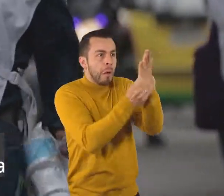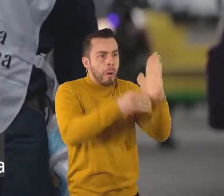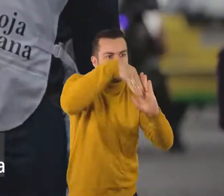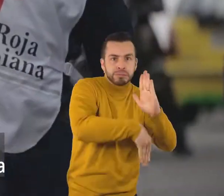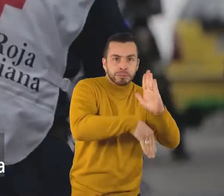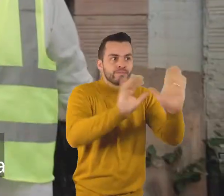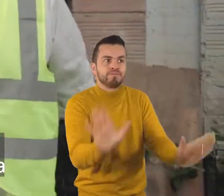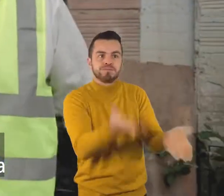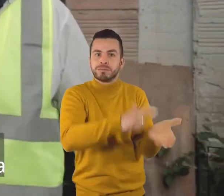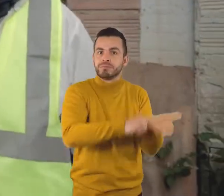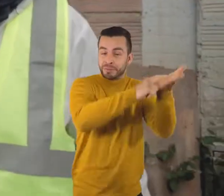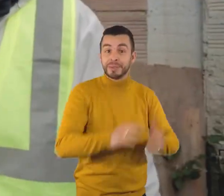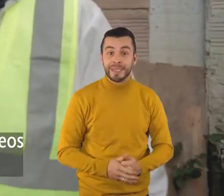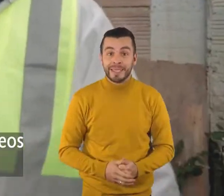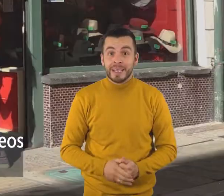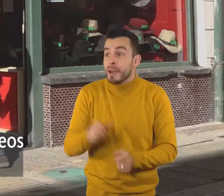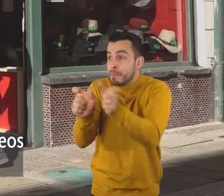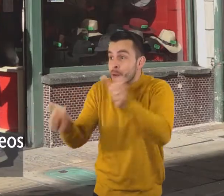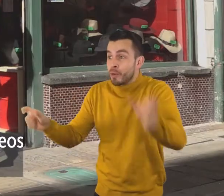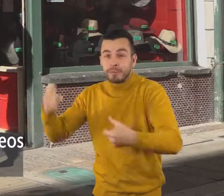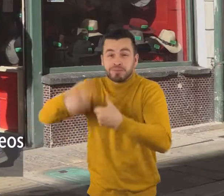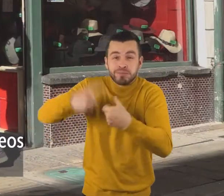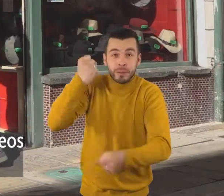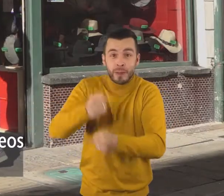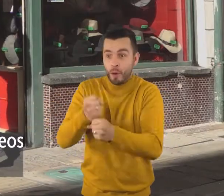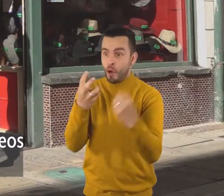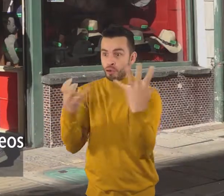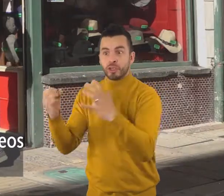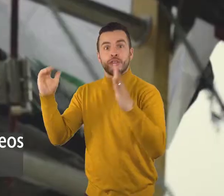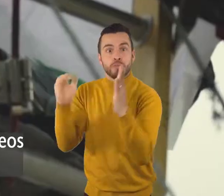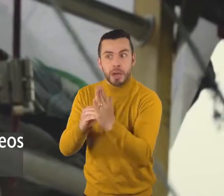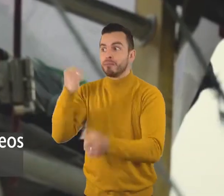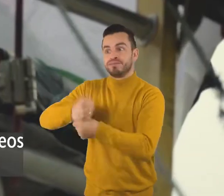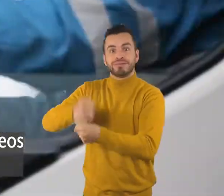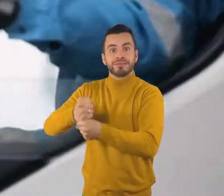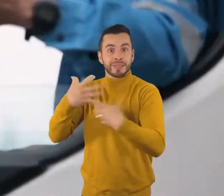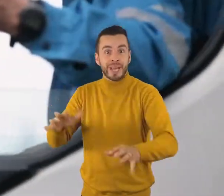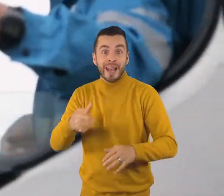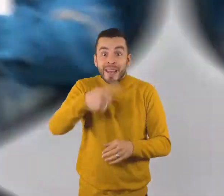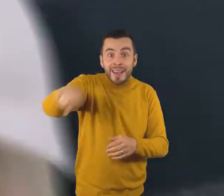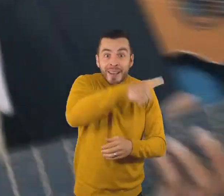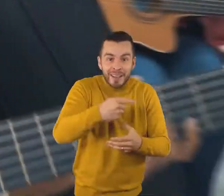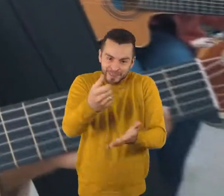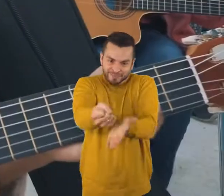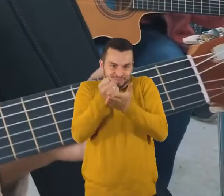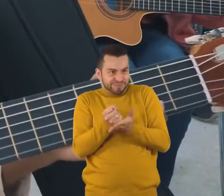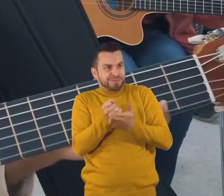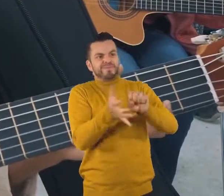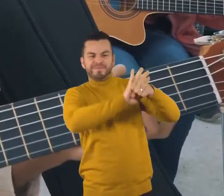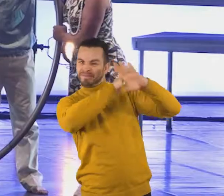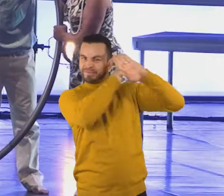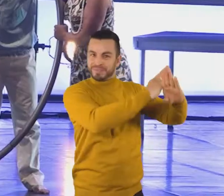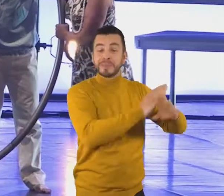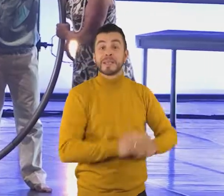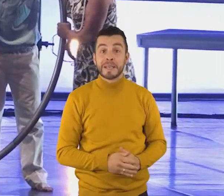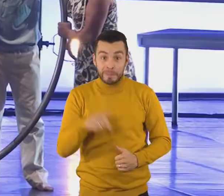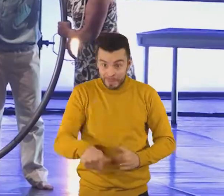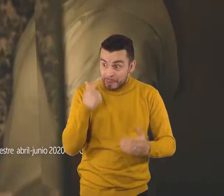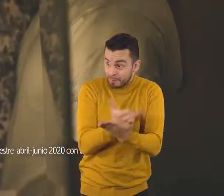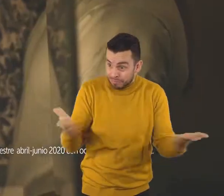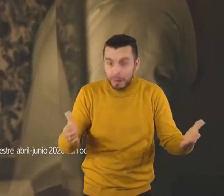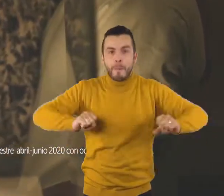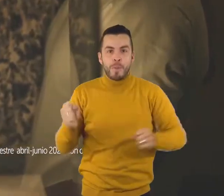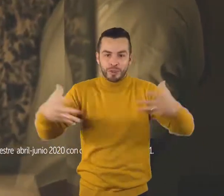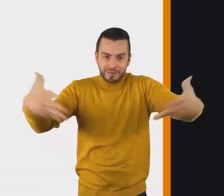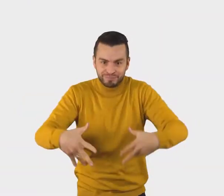mil personas de la pobreza y recuperamos más de 800 mil empleos para la ciudad. Juntos superamos la pandemia. Esta